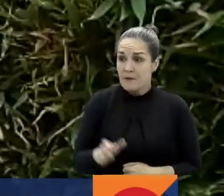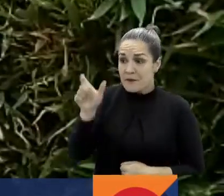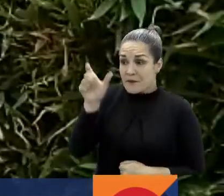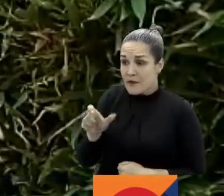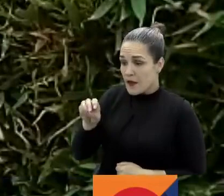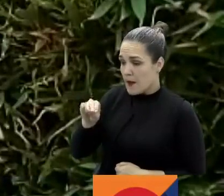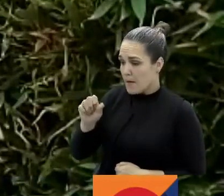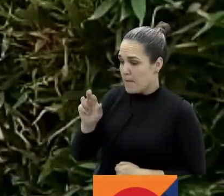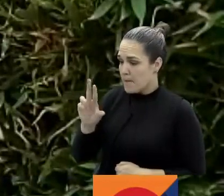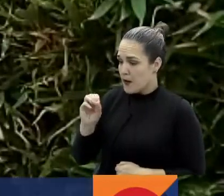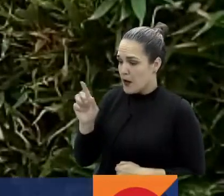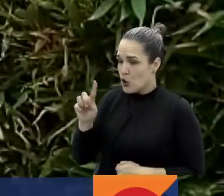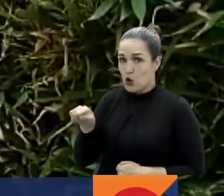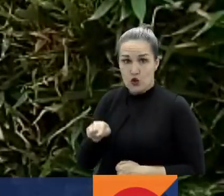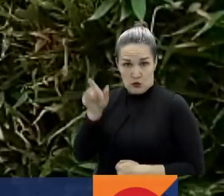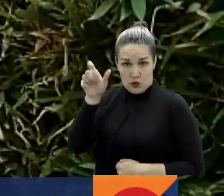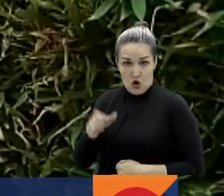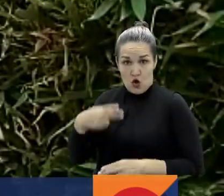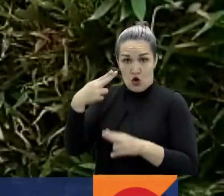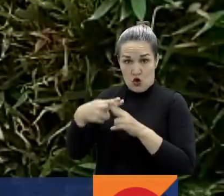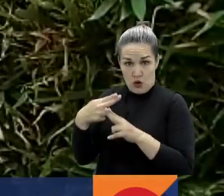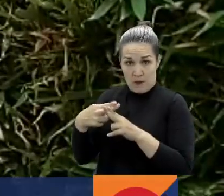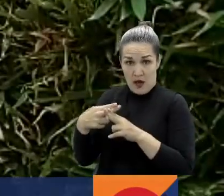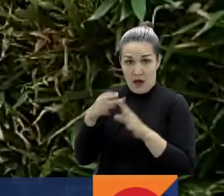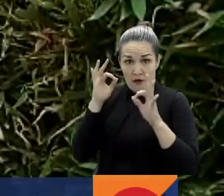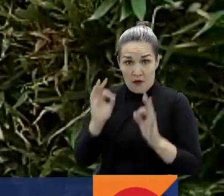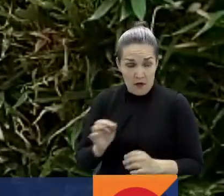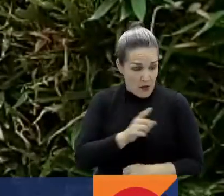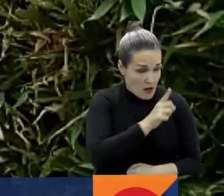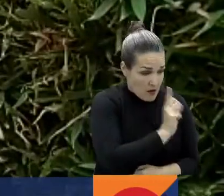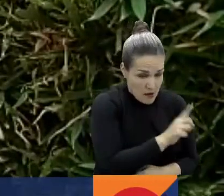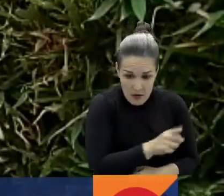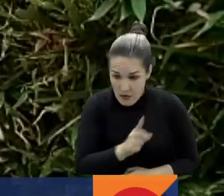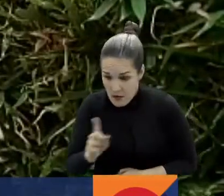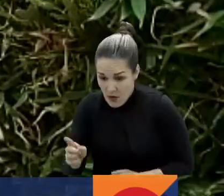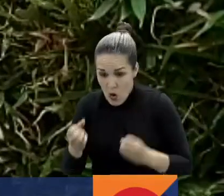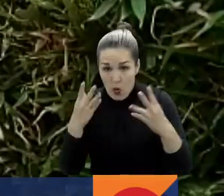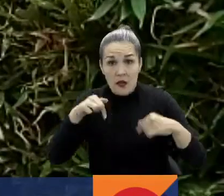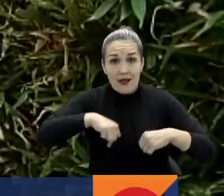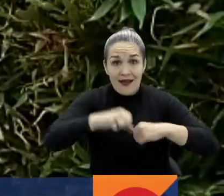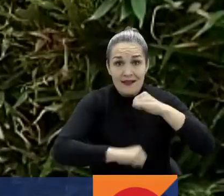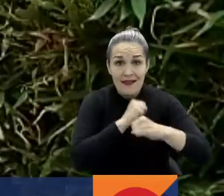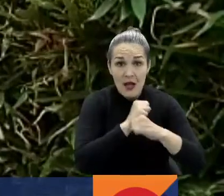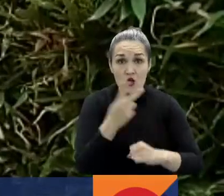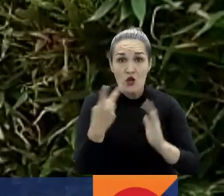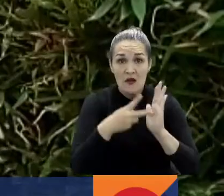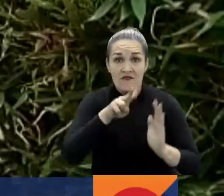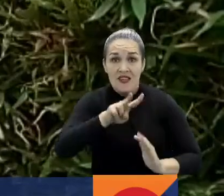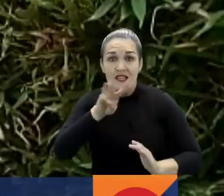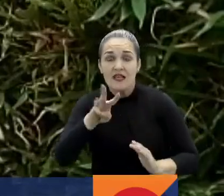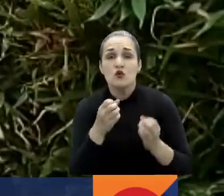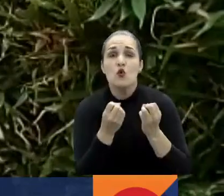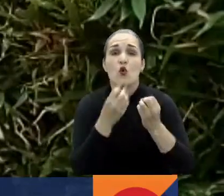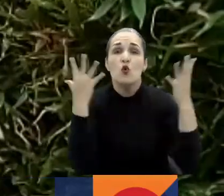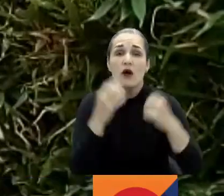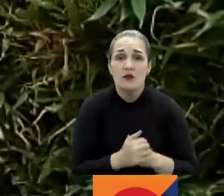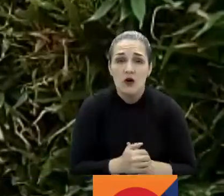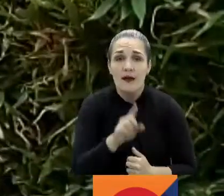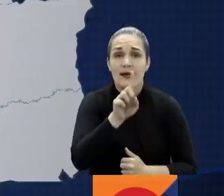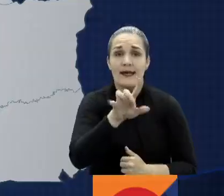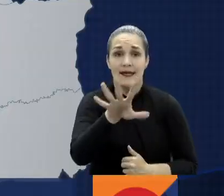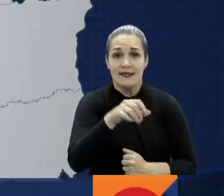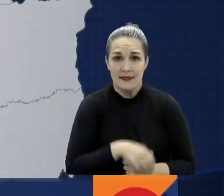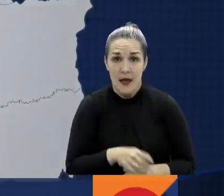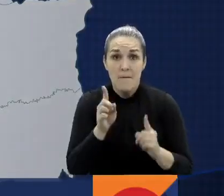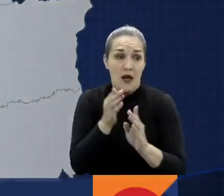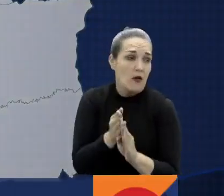Enríquez serían 15 los líderes y defensores de derechos humanos asesinados en 2023 y 1424 de la firma del Acuerdo de